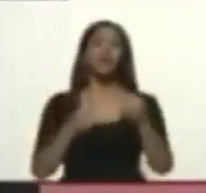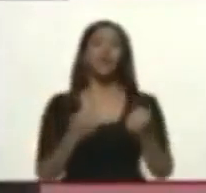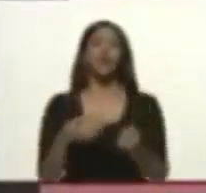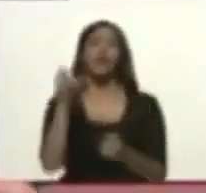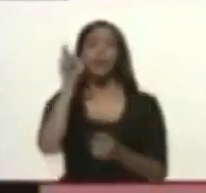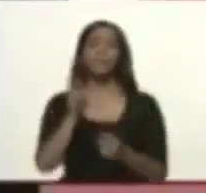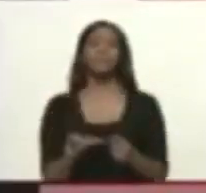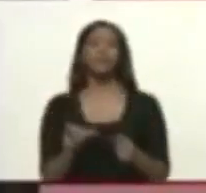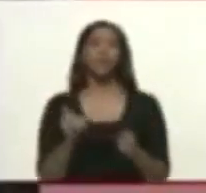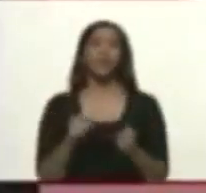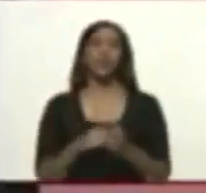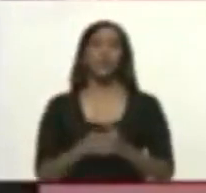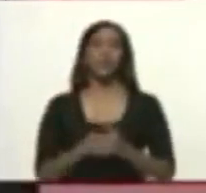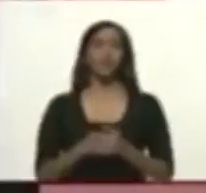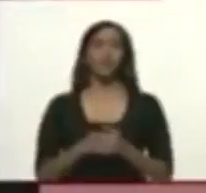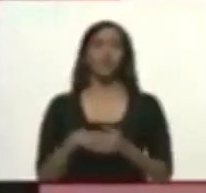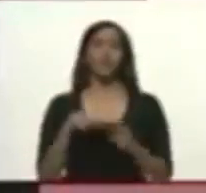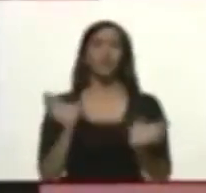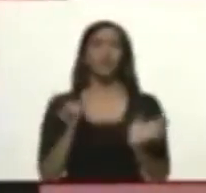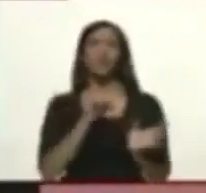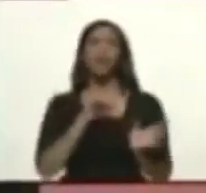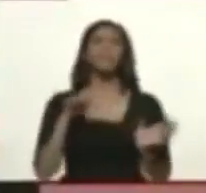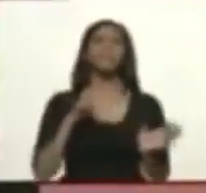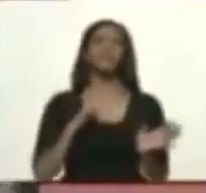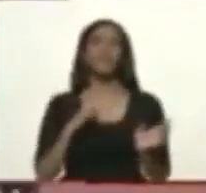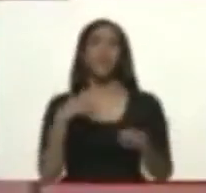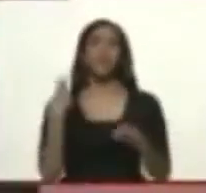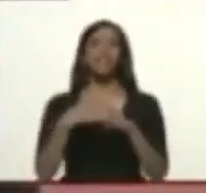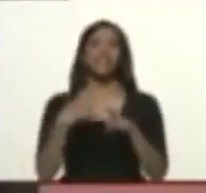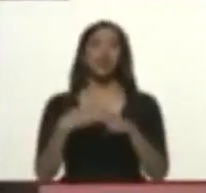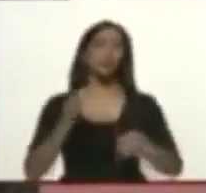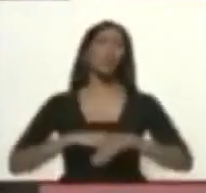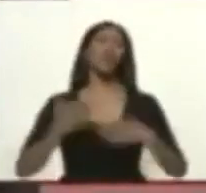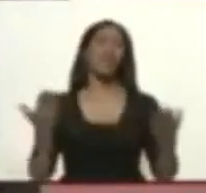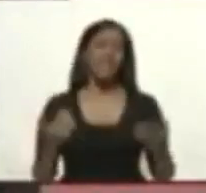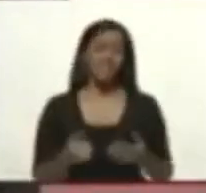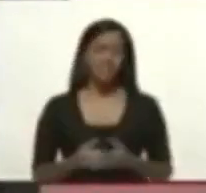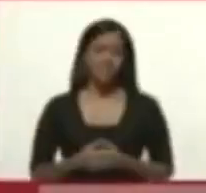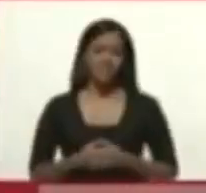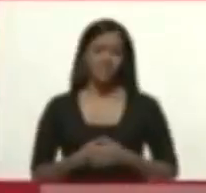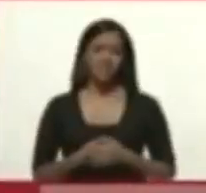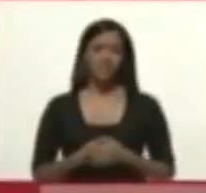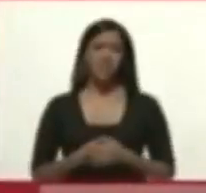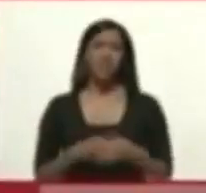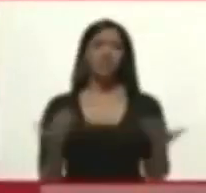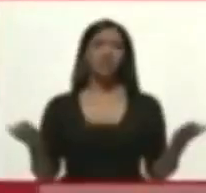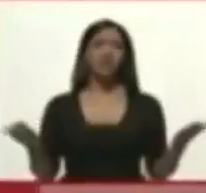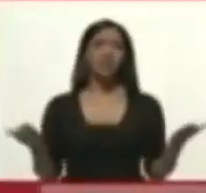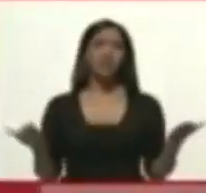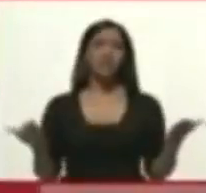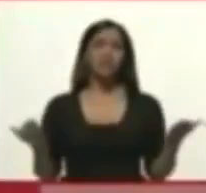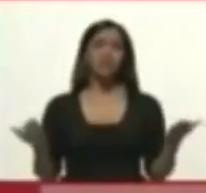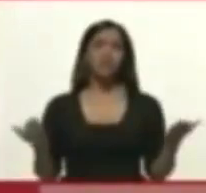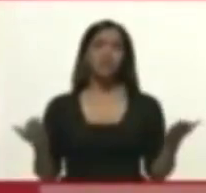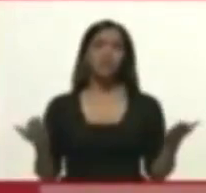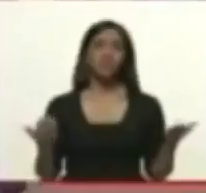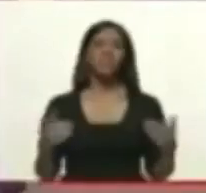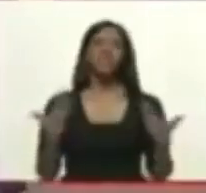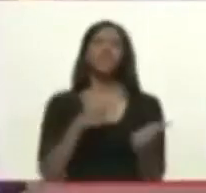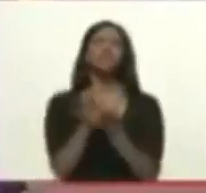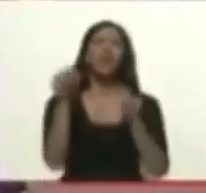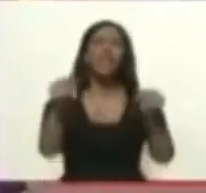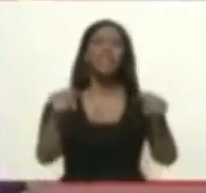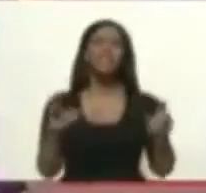personalidad. Con una personalidad de alta peligrosidad. ¿Por qué? ¿Ah? ¿Qué fue lo que pasó ahí?